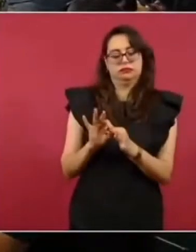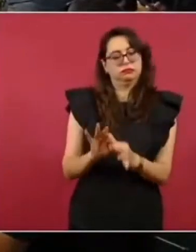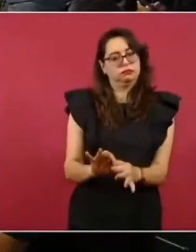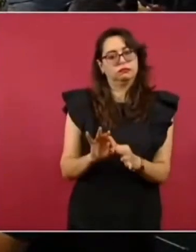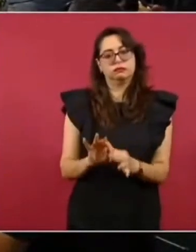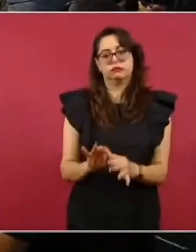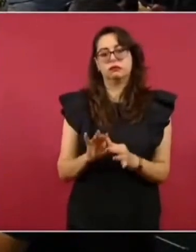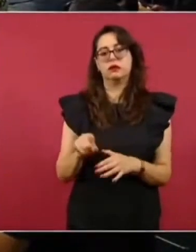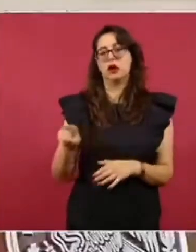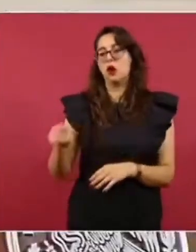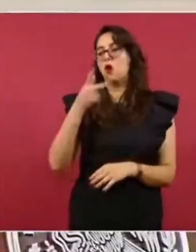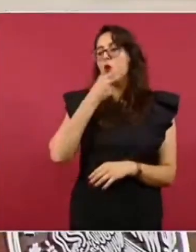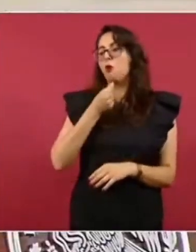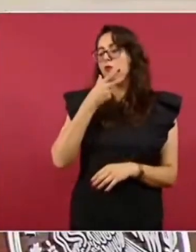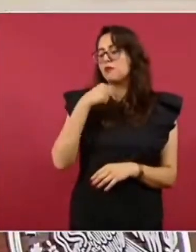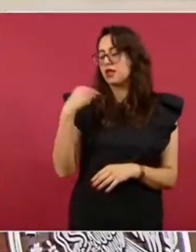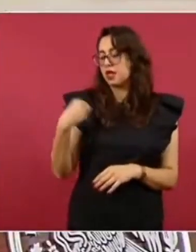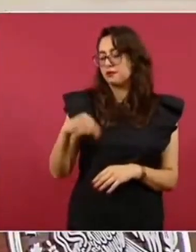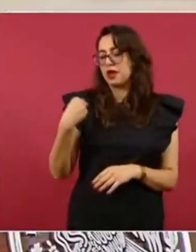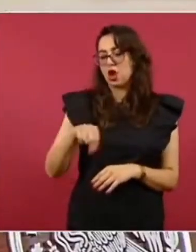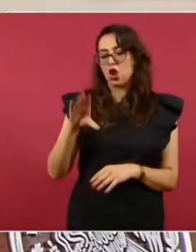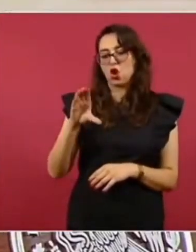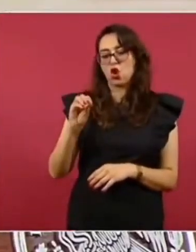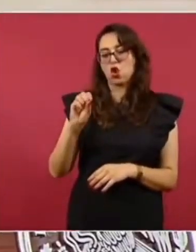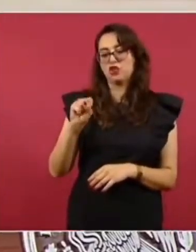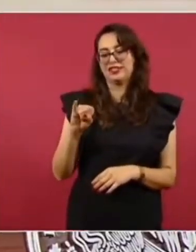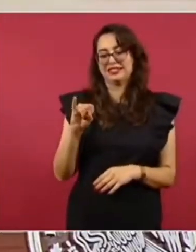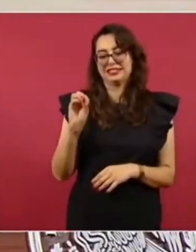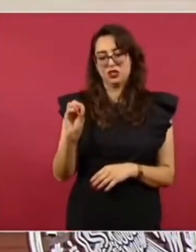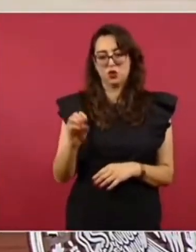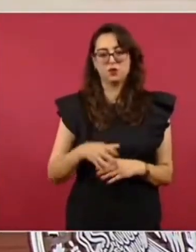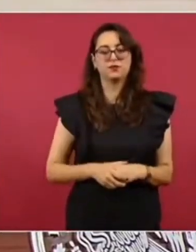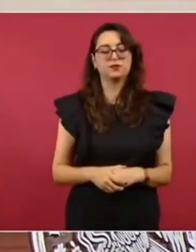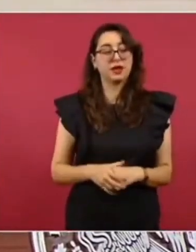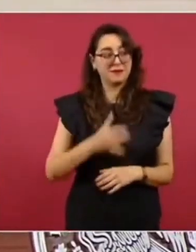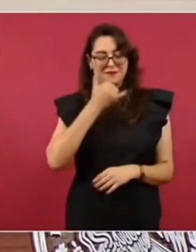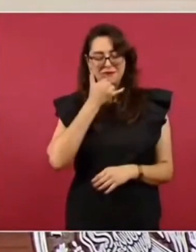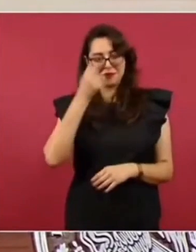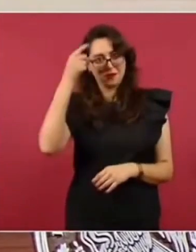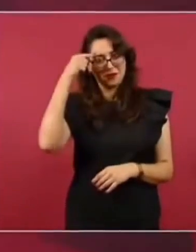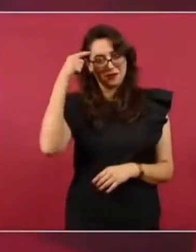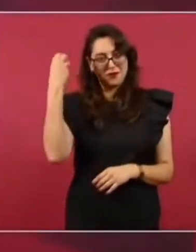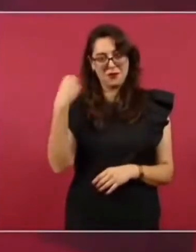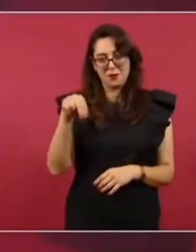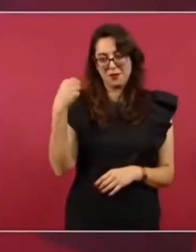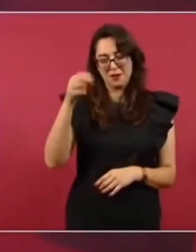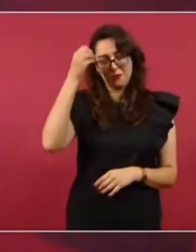Ya hasta se me olvidan los nombres pero los tengo que repetir